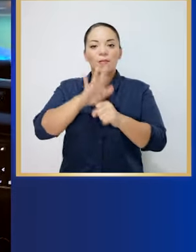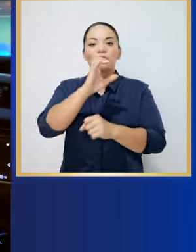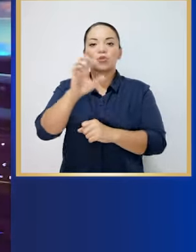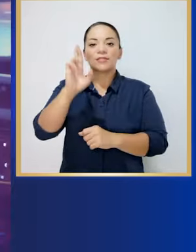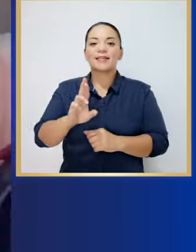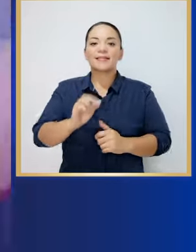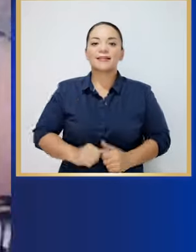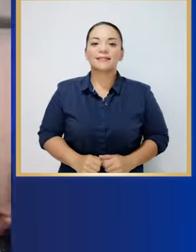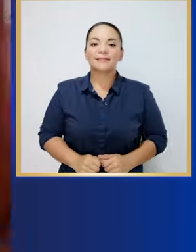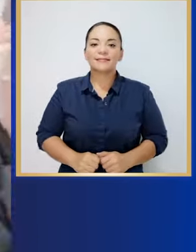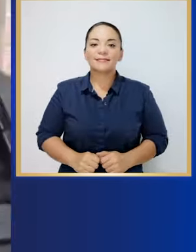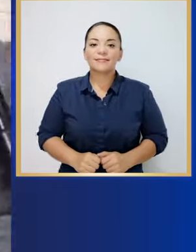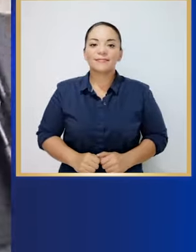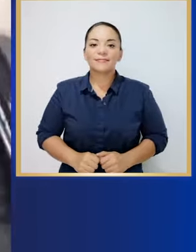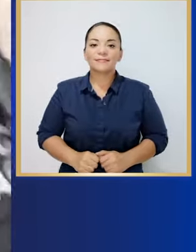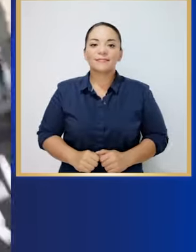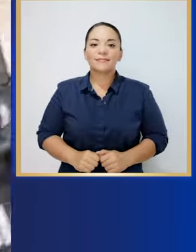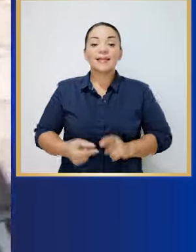cumplimos a Costa Rica.